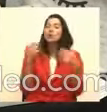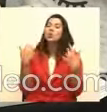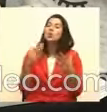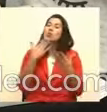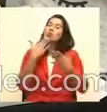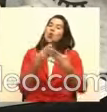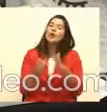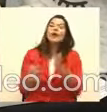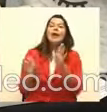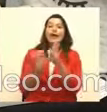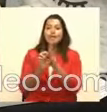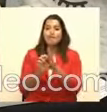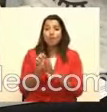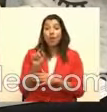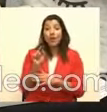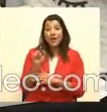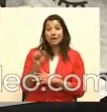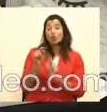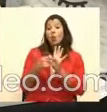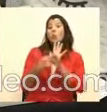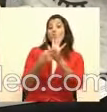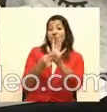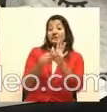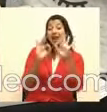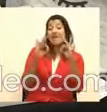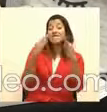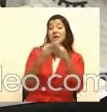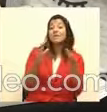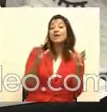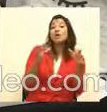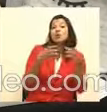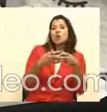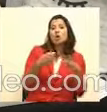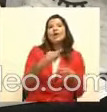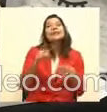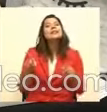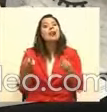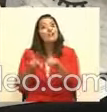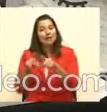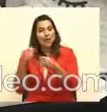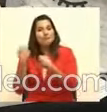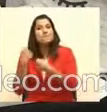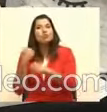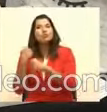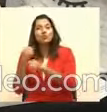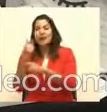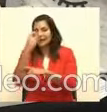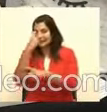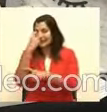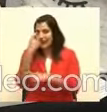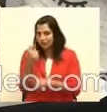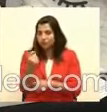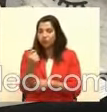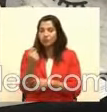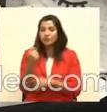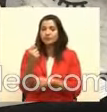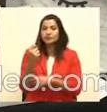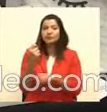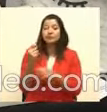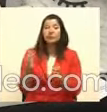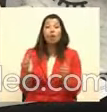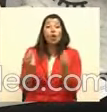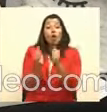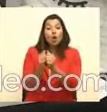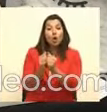unión, no solo ustedes como familia, sino también del gobierno local, de la municipalidad de Escazú, con su